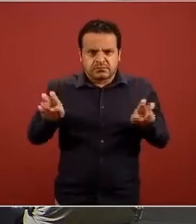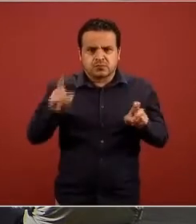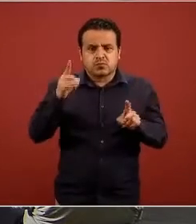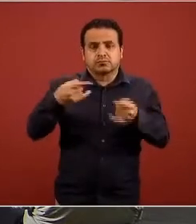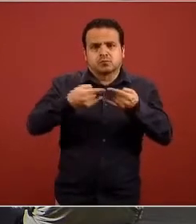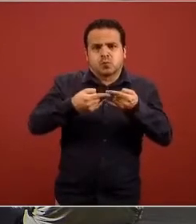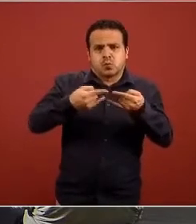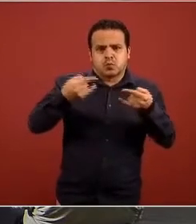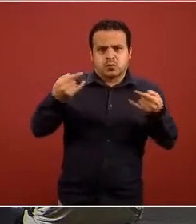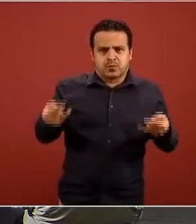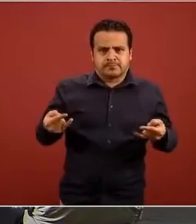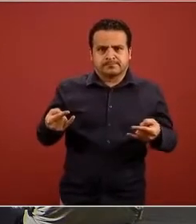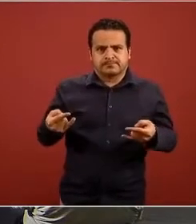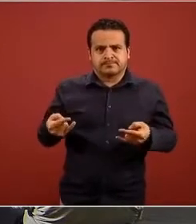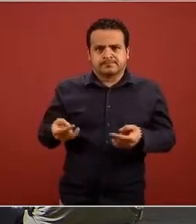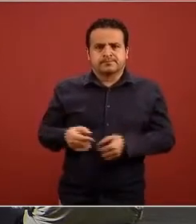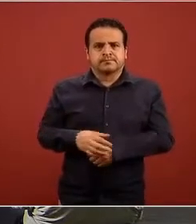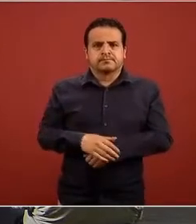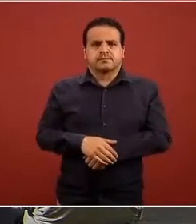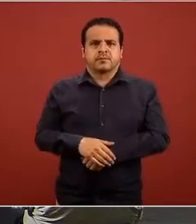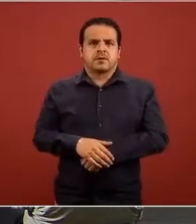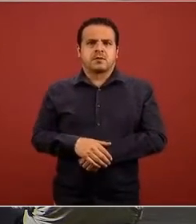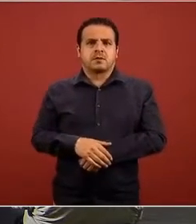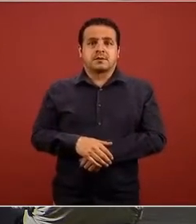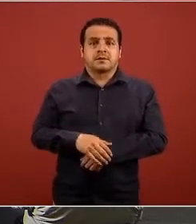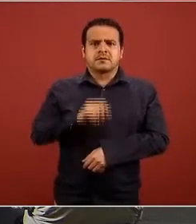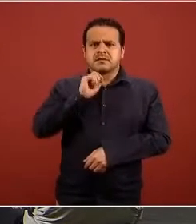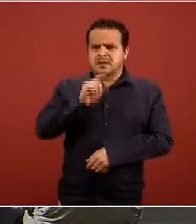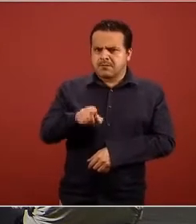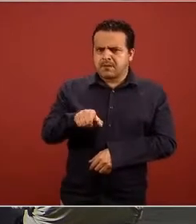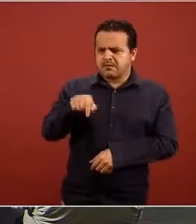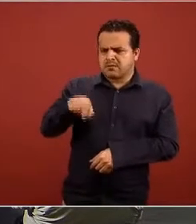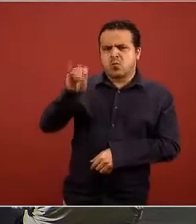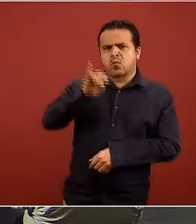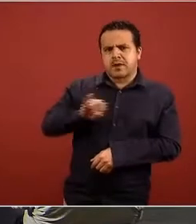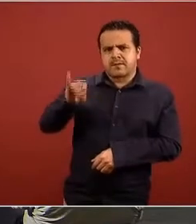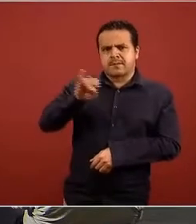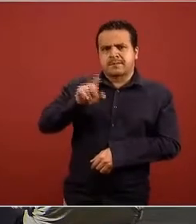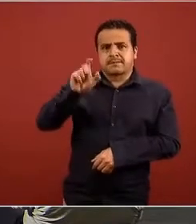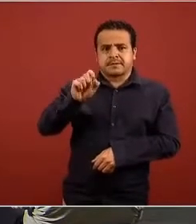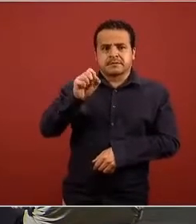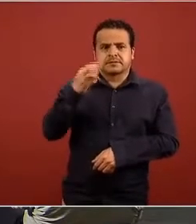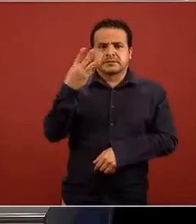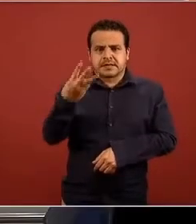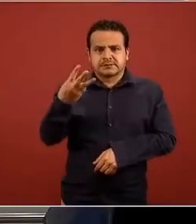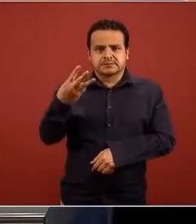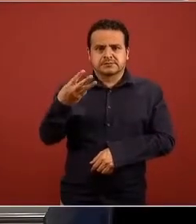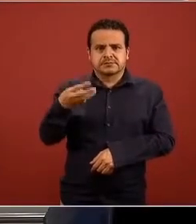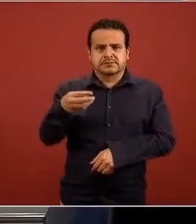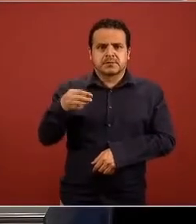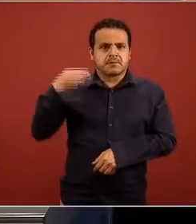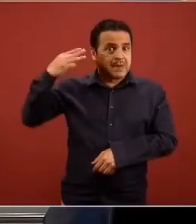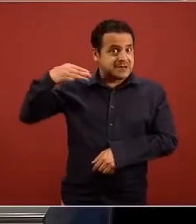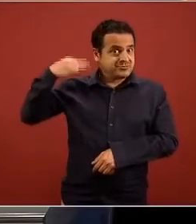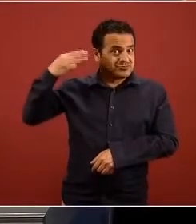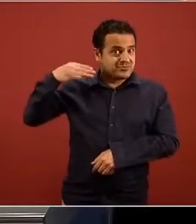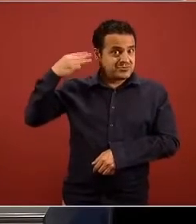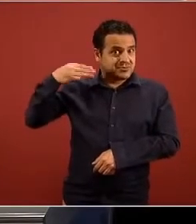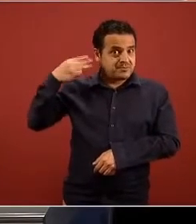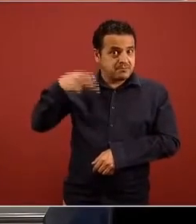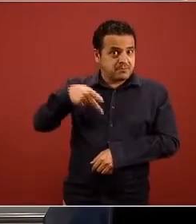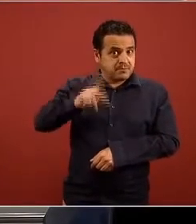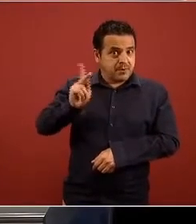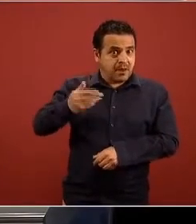un día como hoy que también fue jueves 23 de marzo pero de hace 11 años en